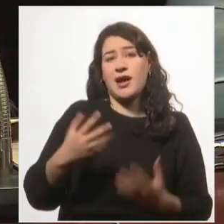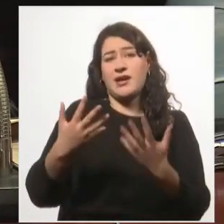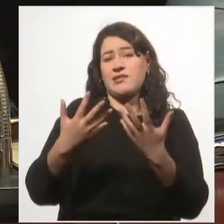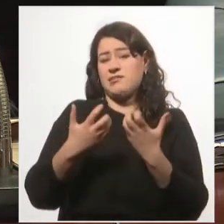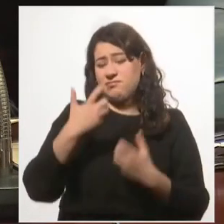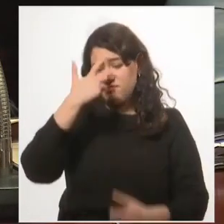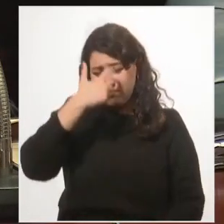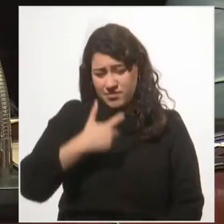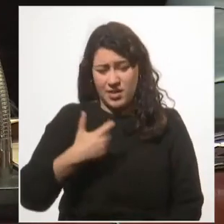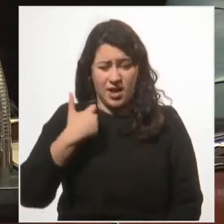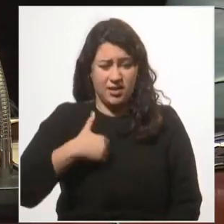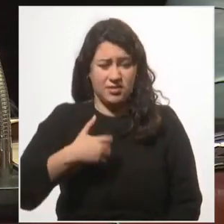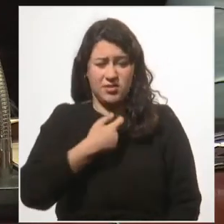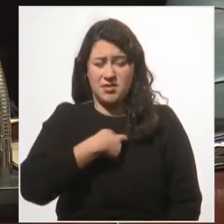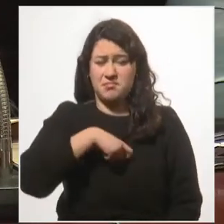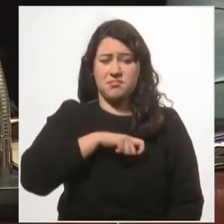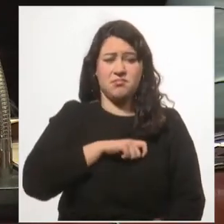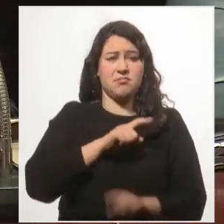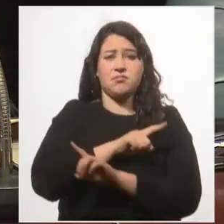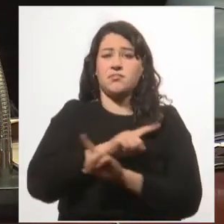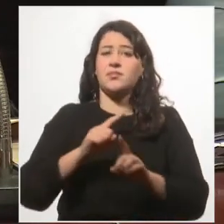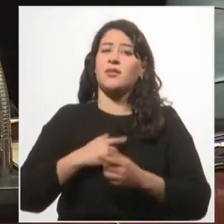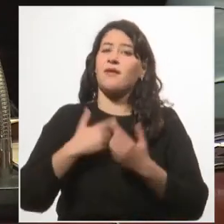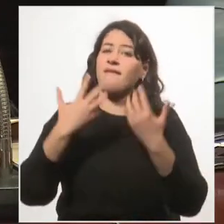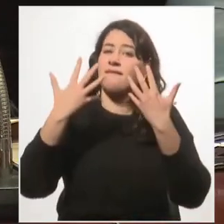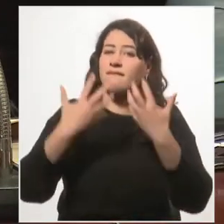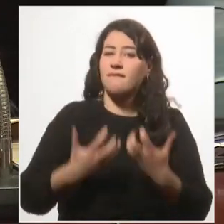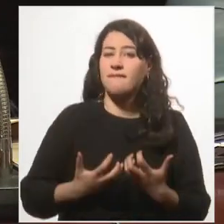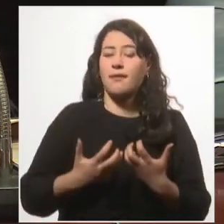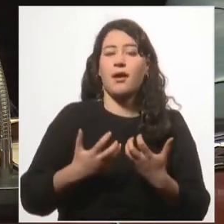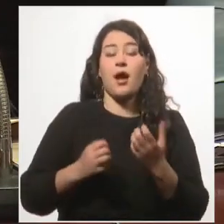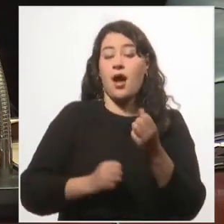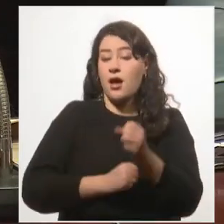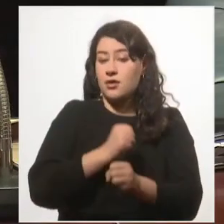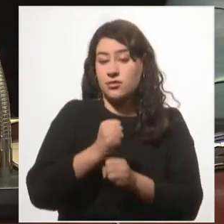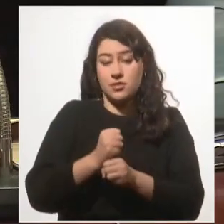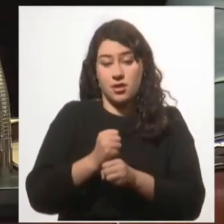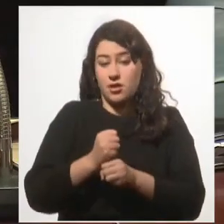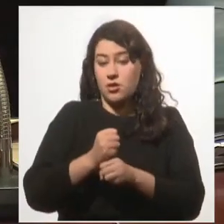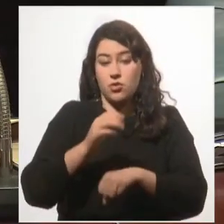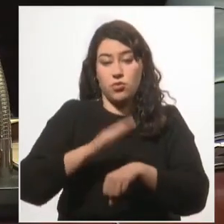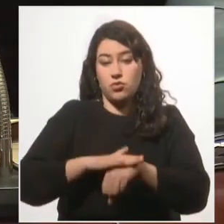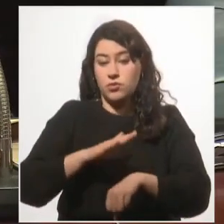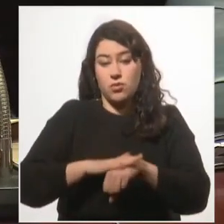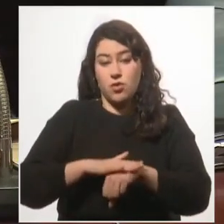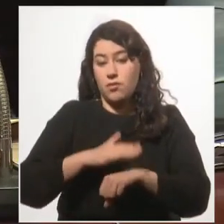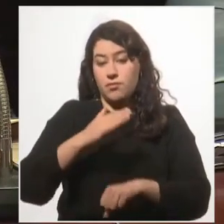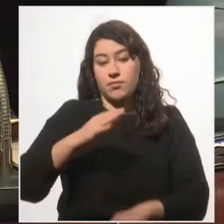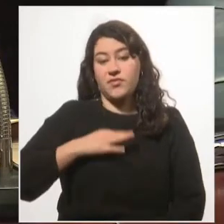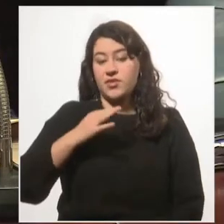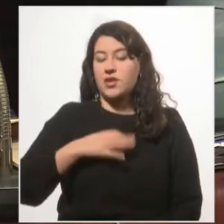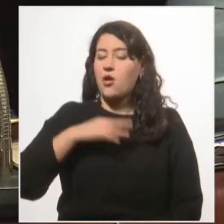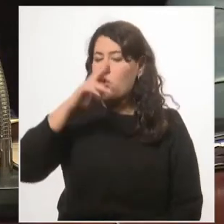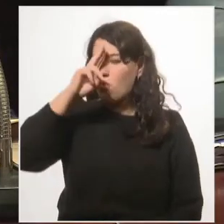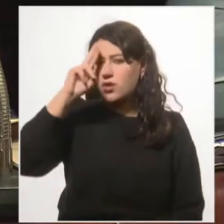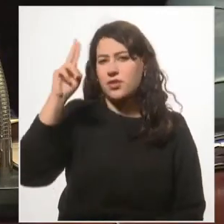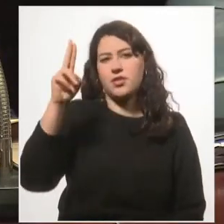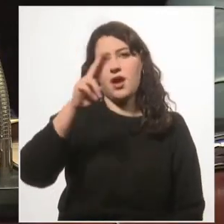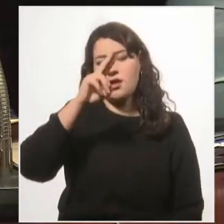argentino ni español. He querido ser hasta el último momento de mi vida oriental